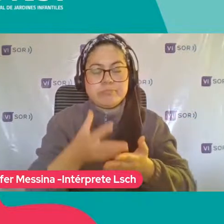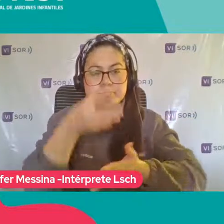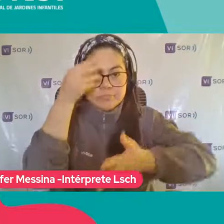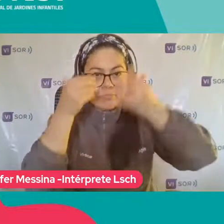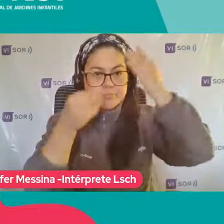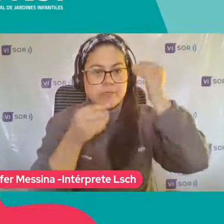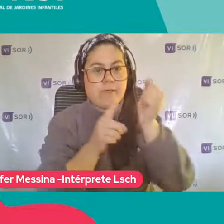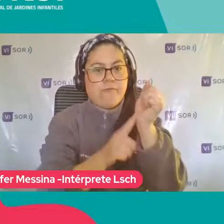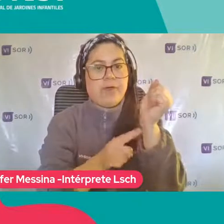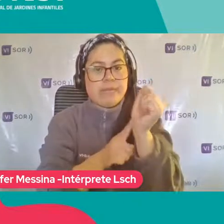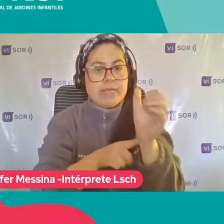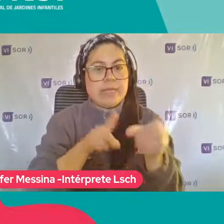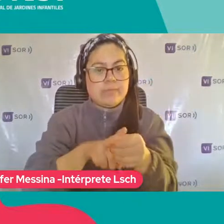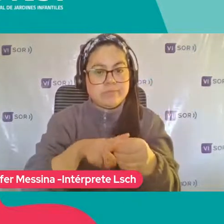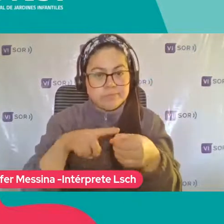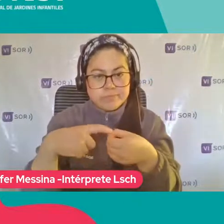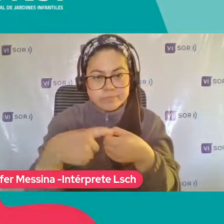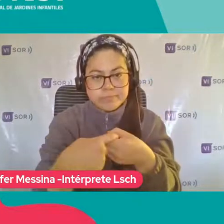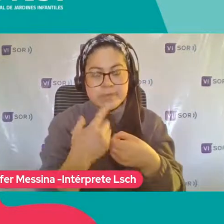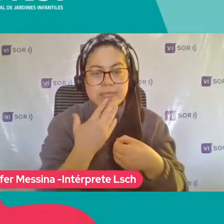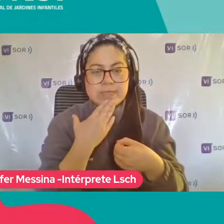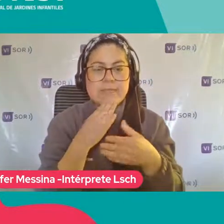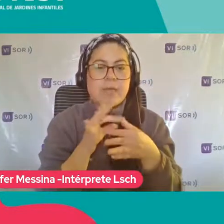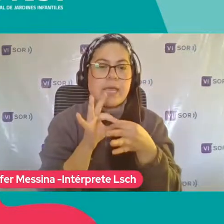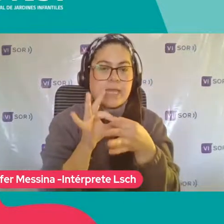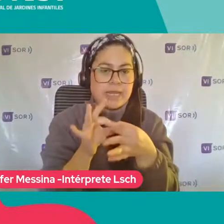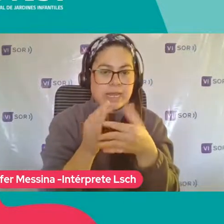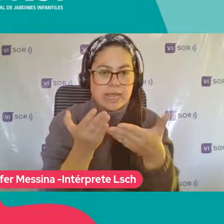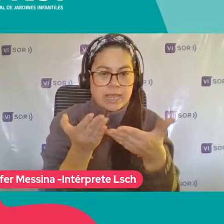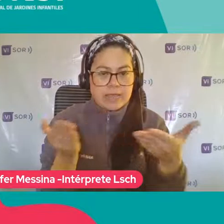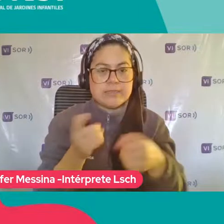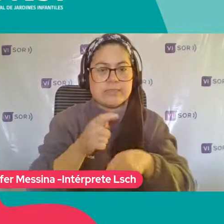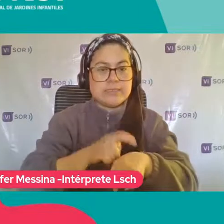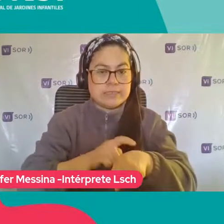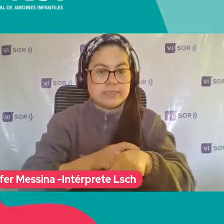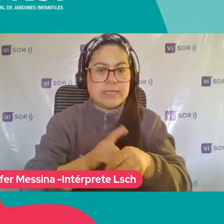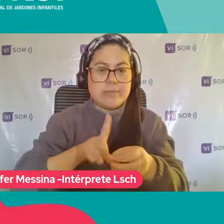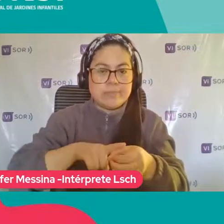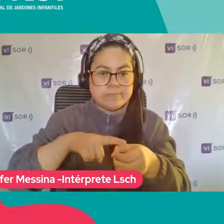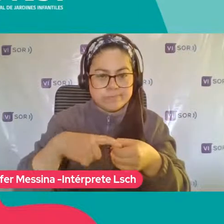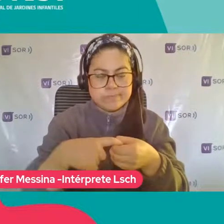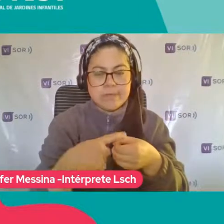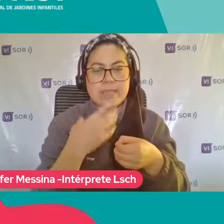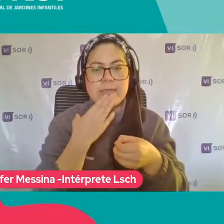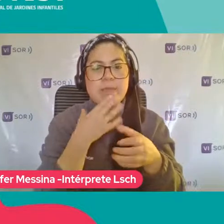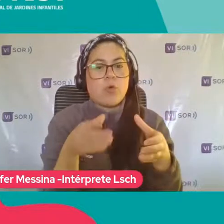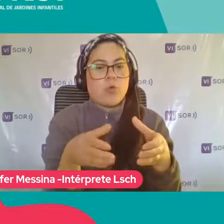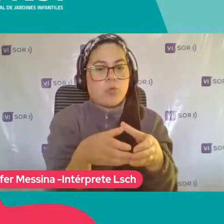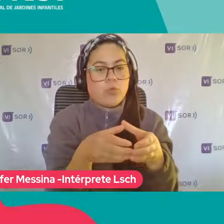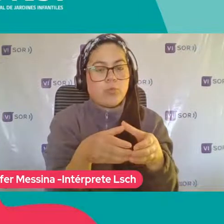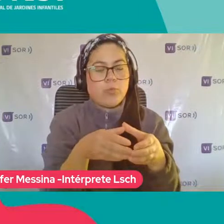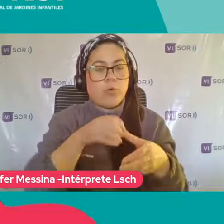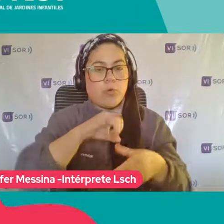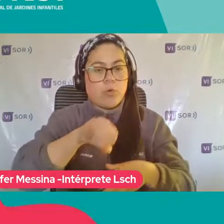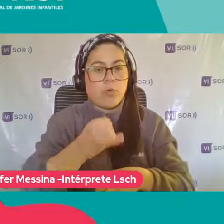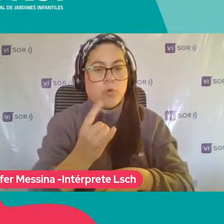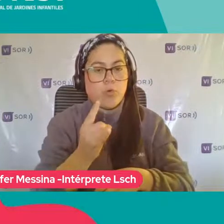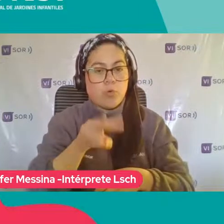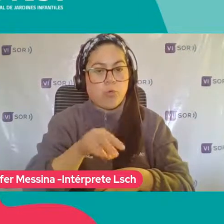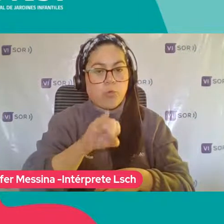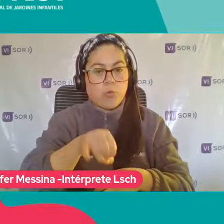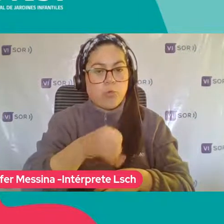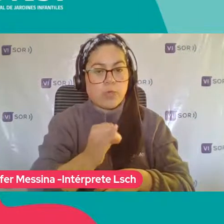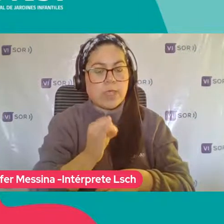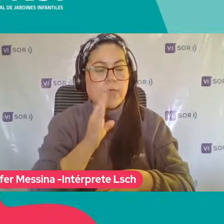se conectan también Agradecerles por estar hoy día con nosotros Agradecerle al equipo de Junji Bio Bio Y también a la